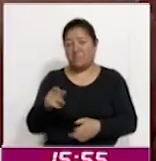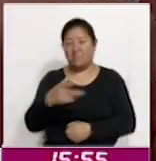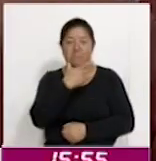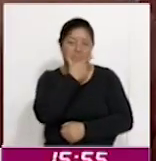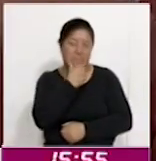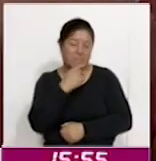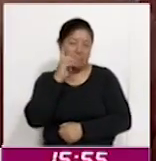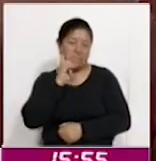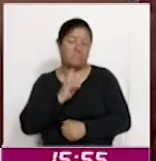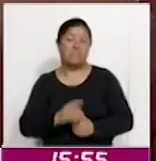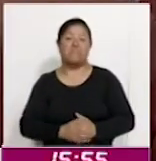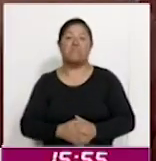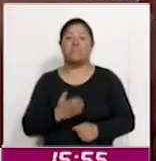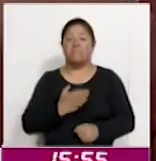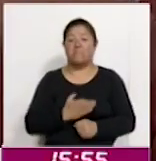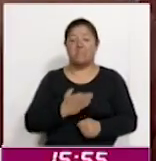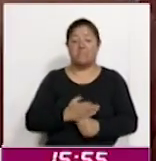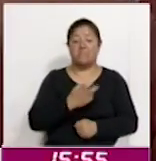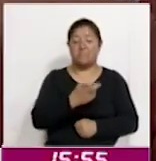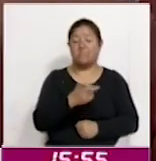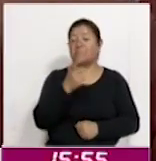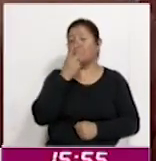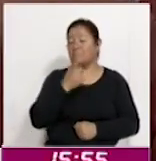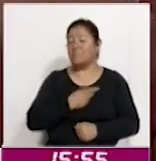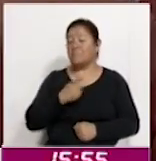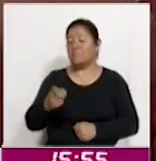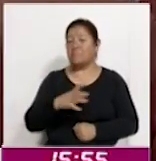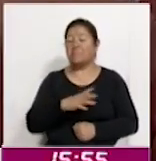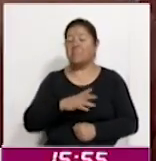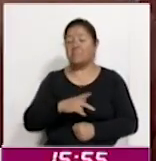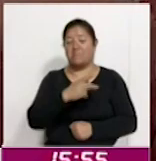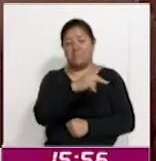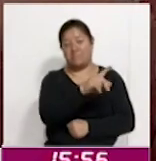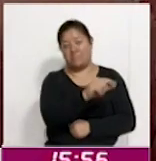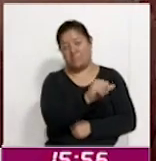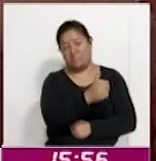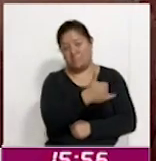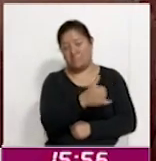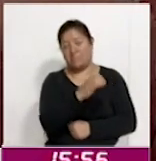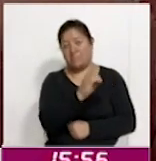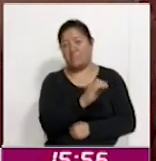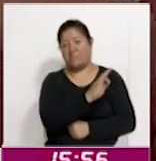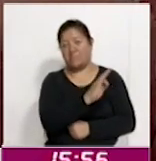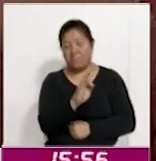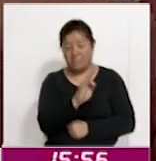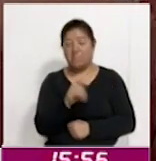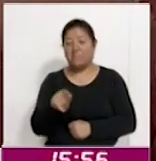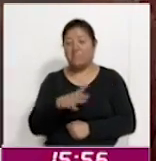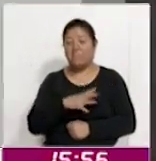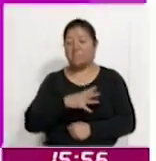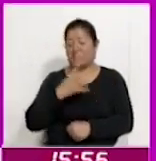como femenil. En este momento se encuentran dentro del playoff y así se vivieron los cuartos de final.